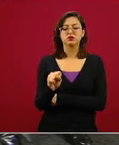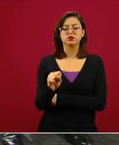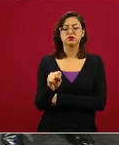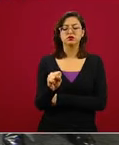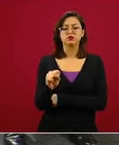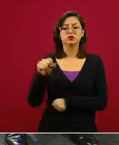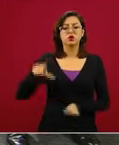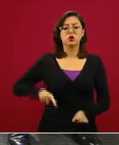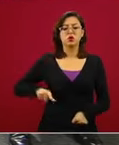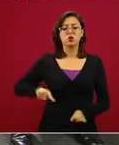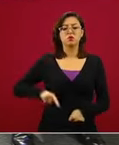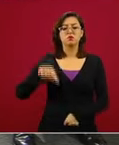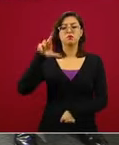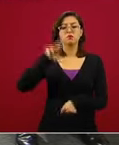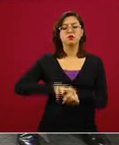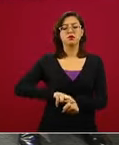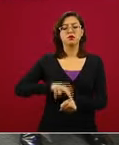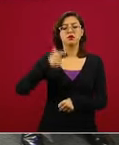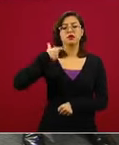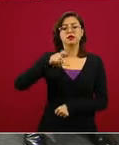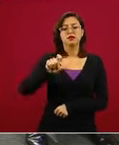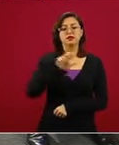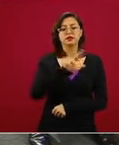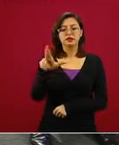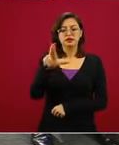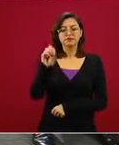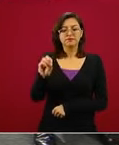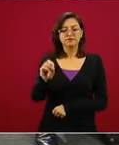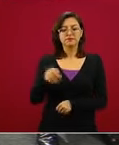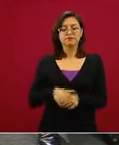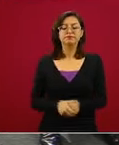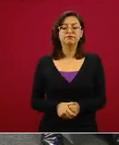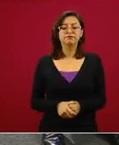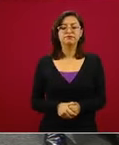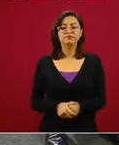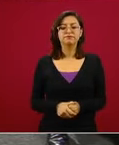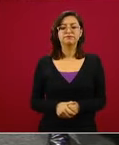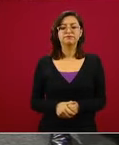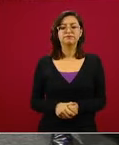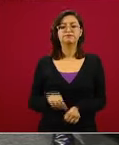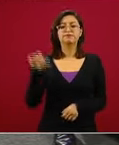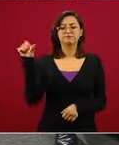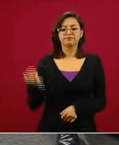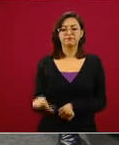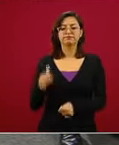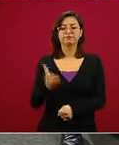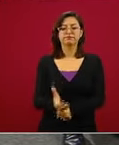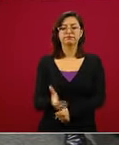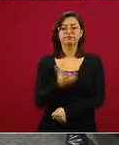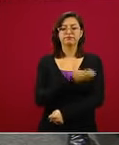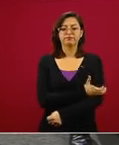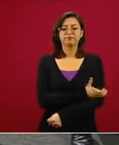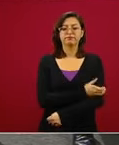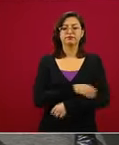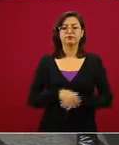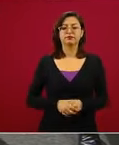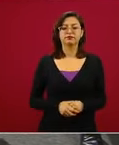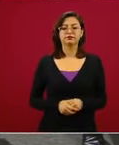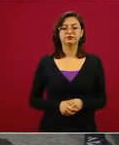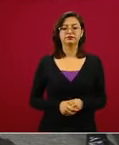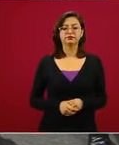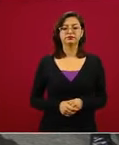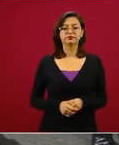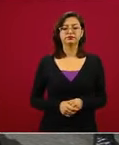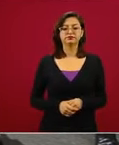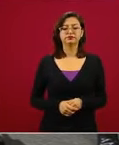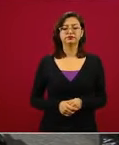gobernador del Estado de Quintana Roo, que nos acompaña. Vamos